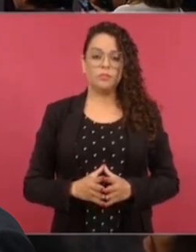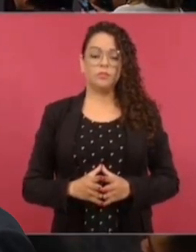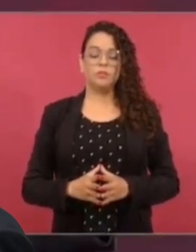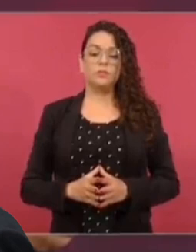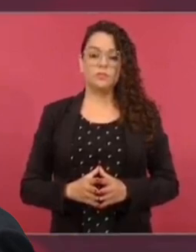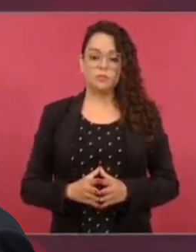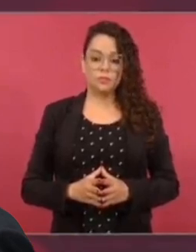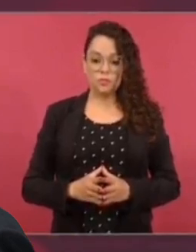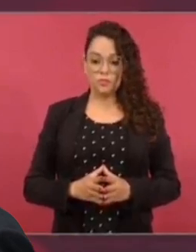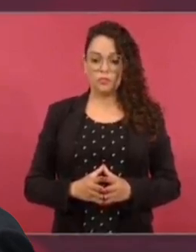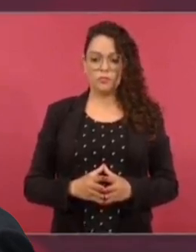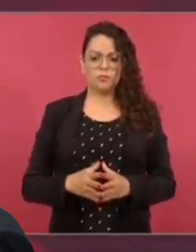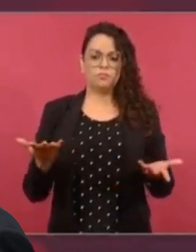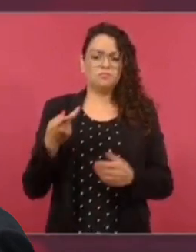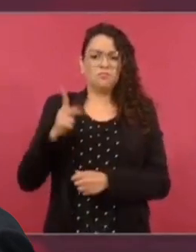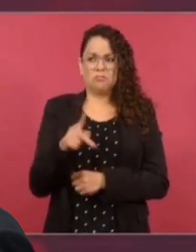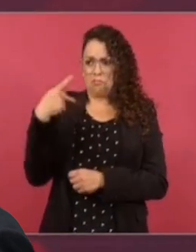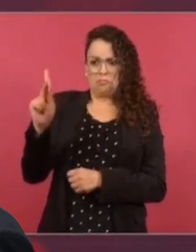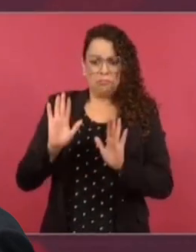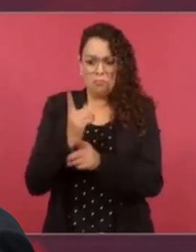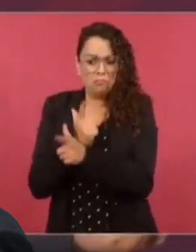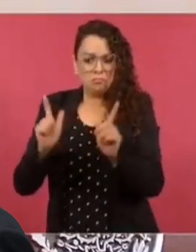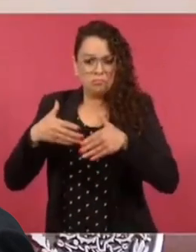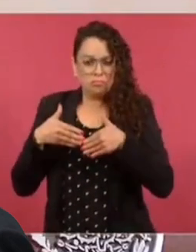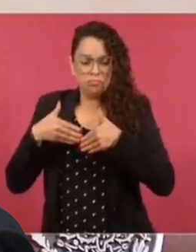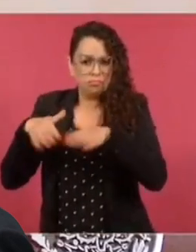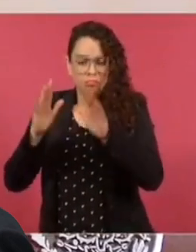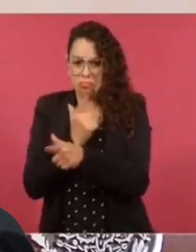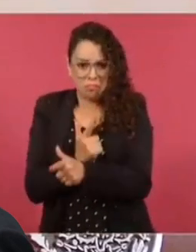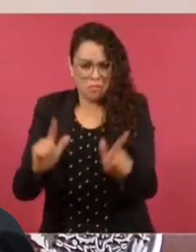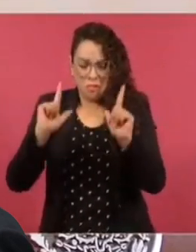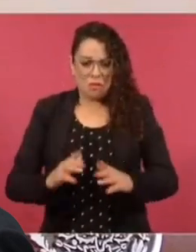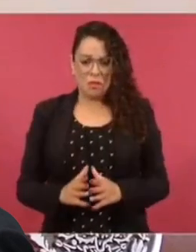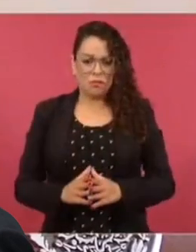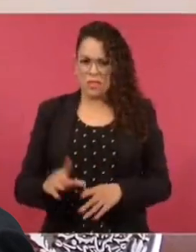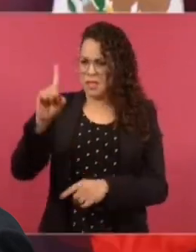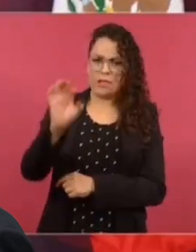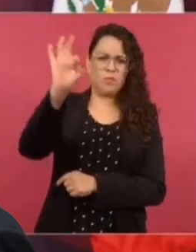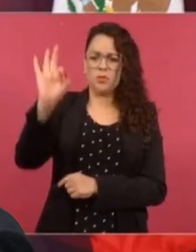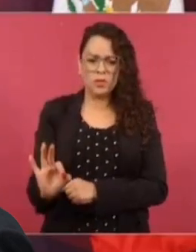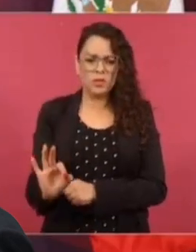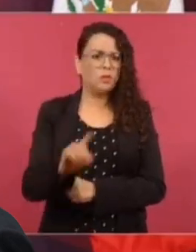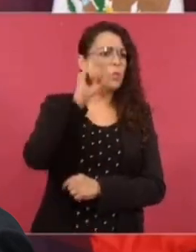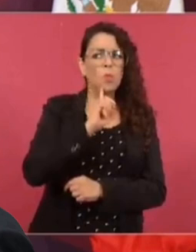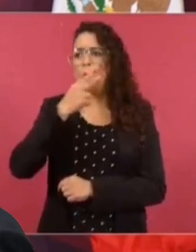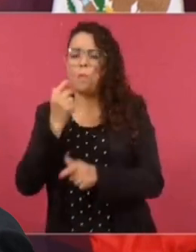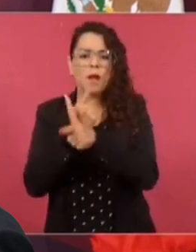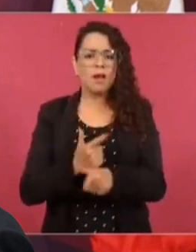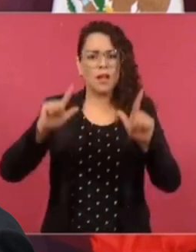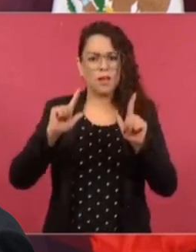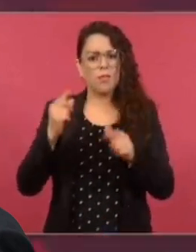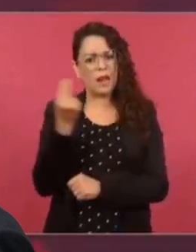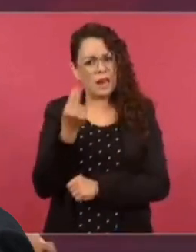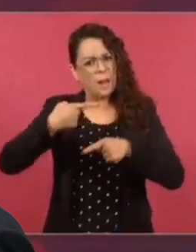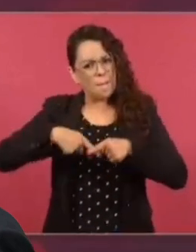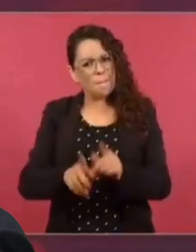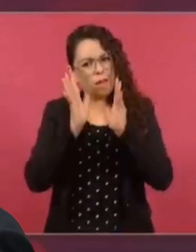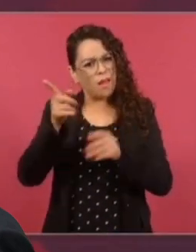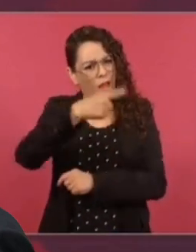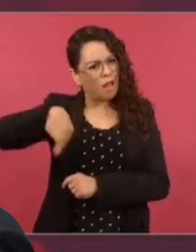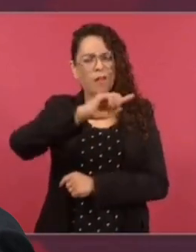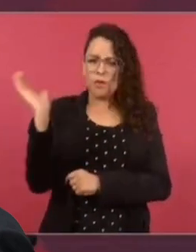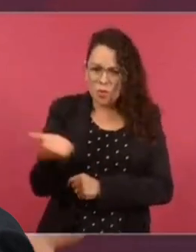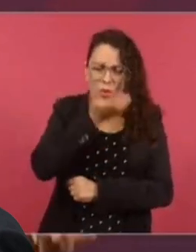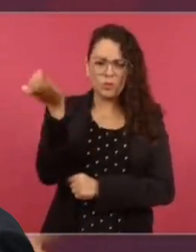Pero está en libertad completa. Somos mujeres, somos hombres libres. Y es que acostumbramos a eso. La democracia